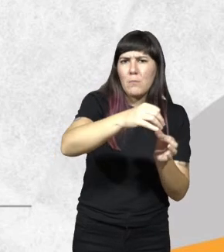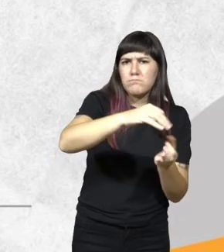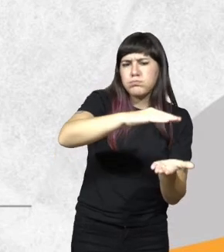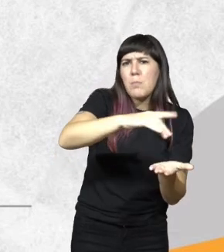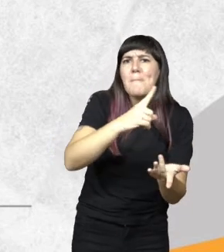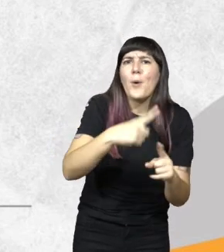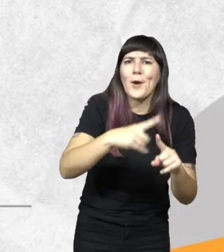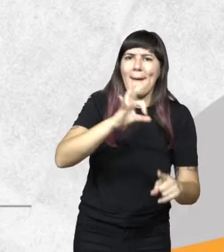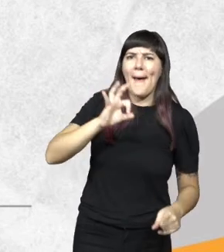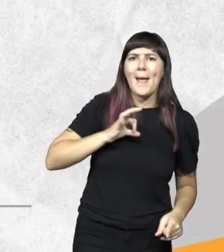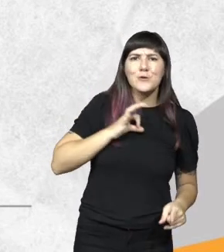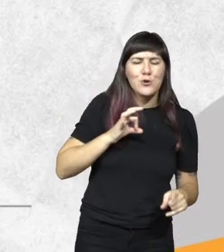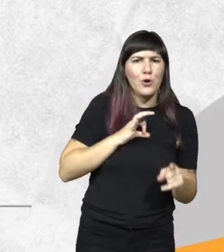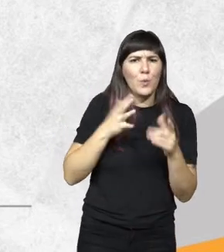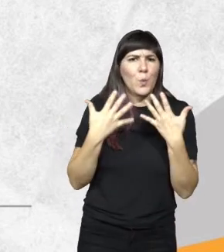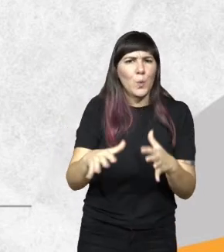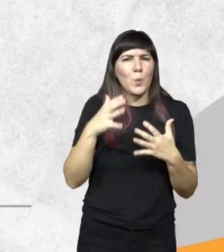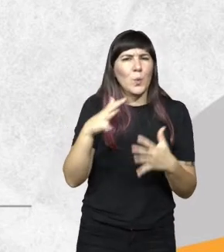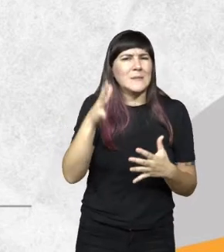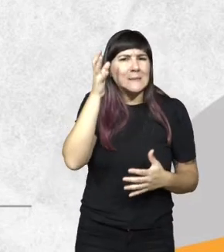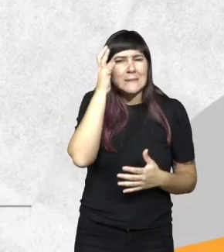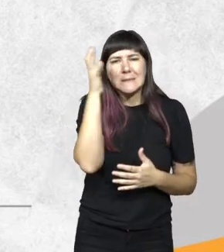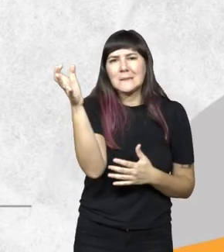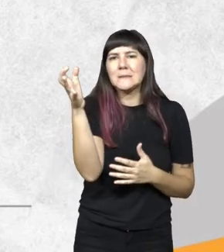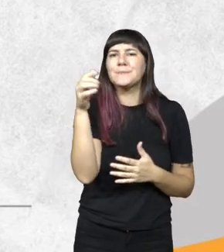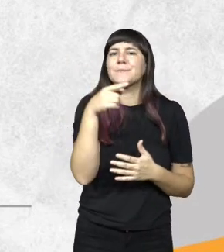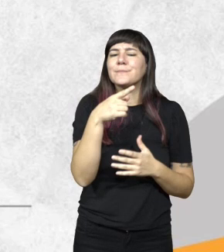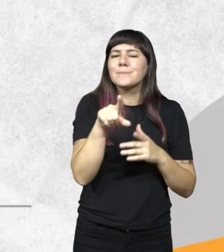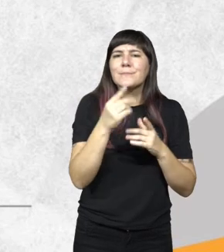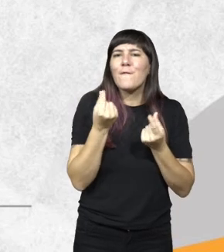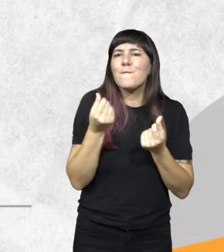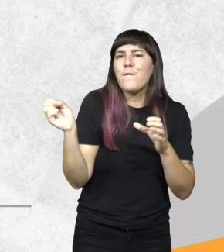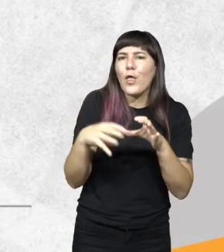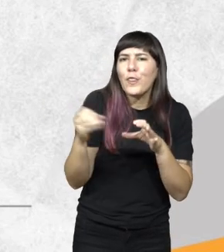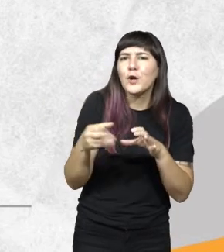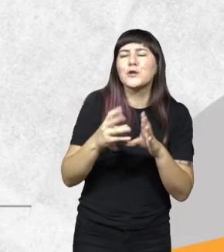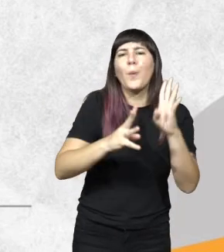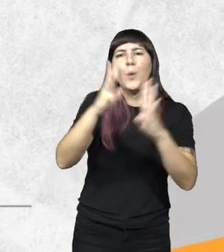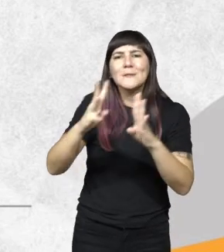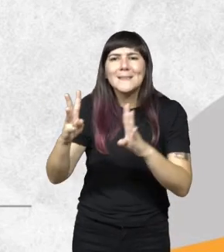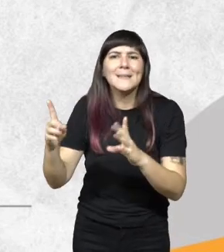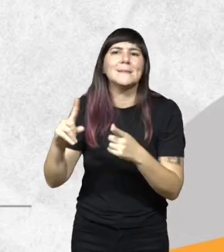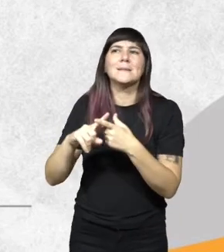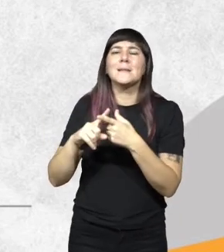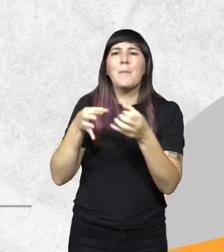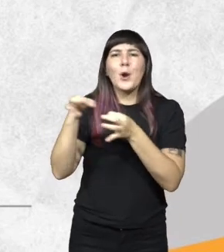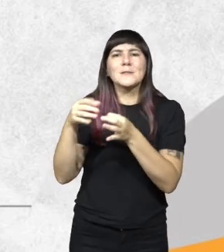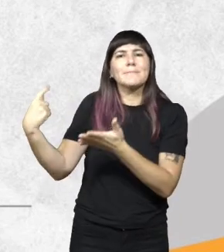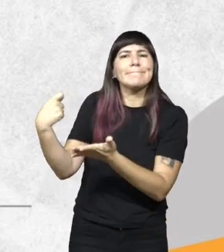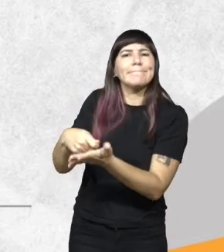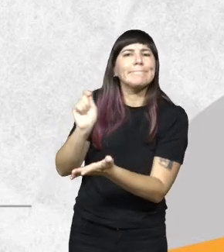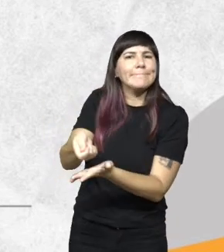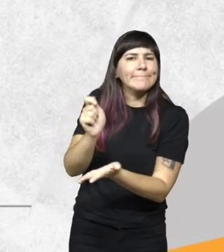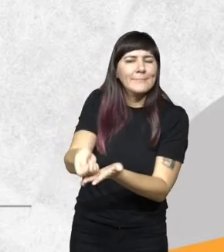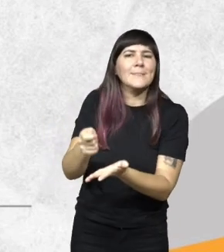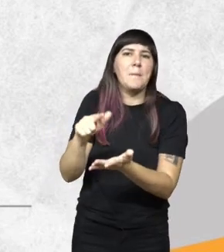mortal en el que estamos trabajando, vinculando fondos de bosques, proyectos con el CFI para poder generar procesos de